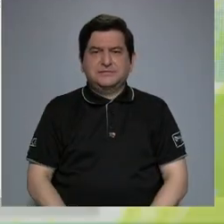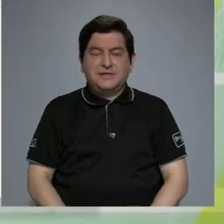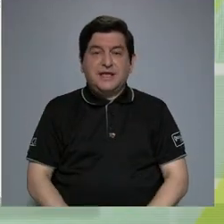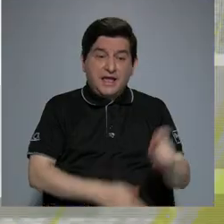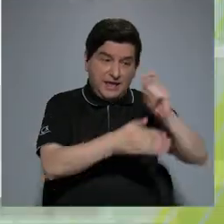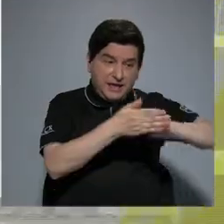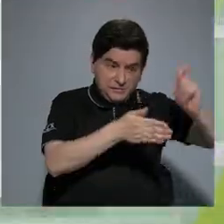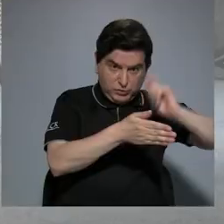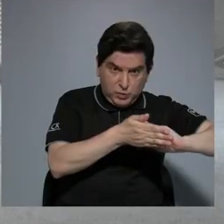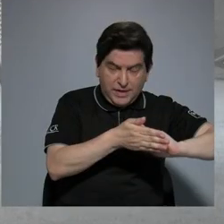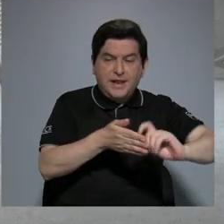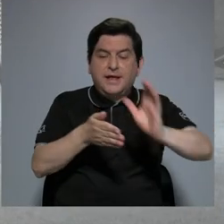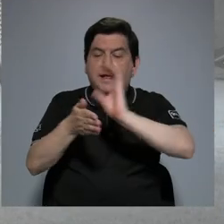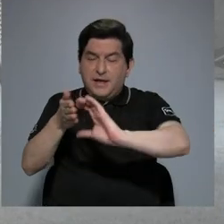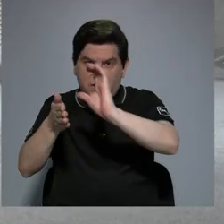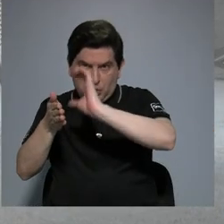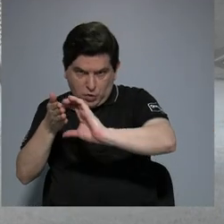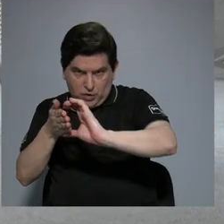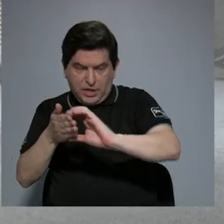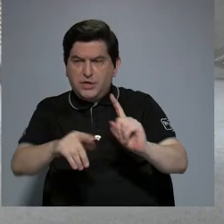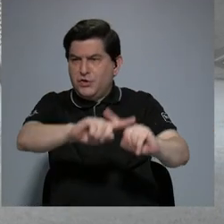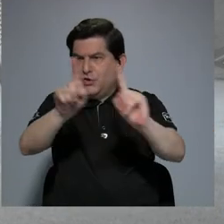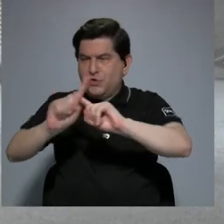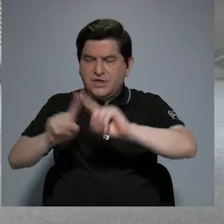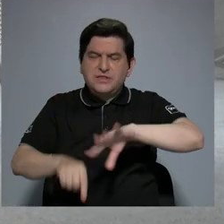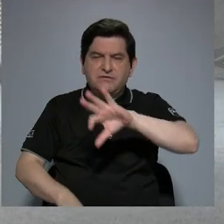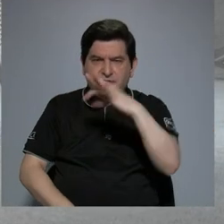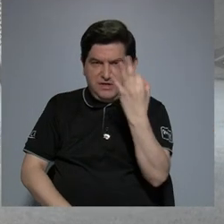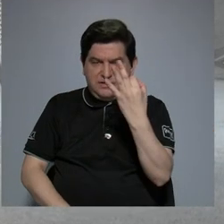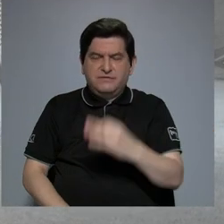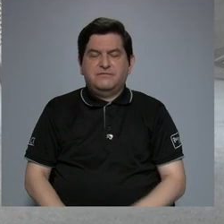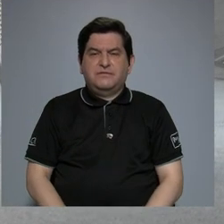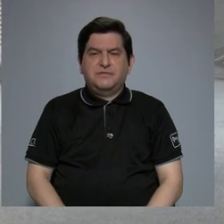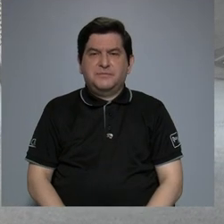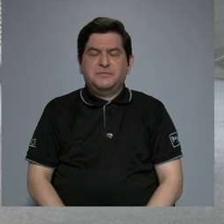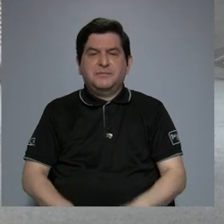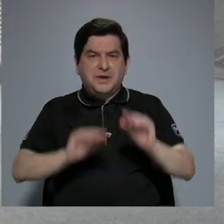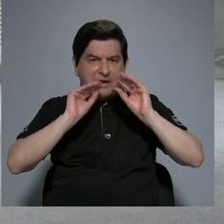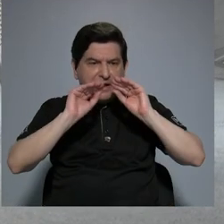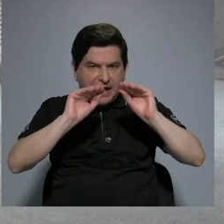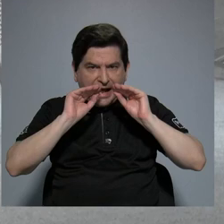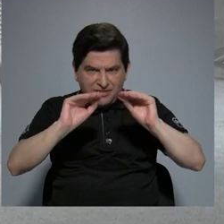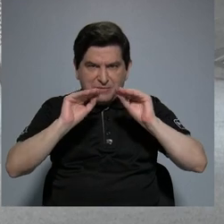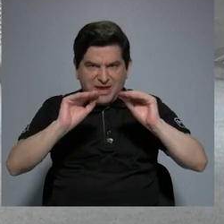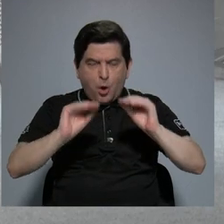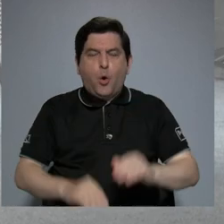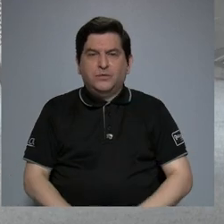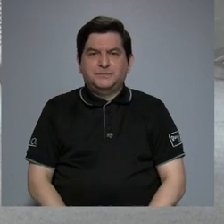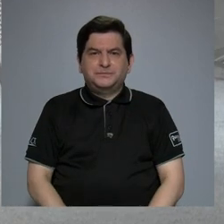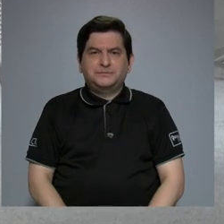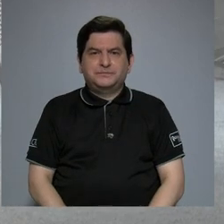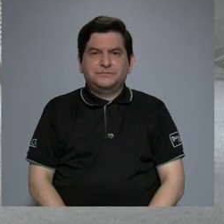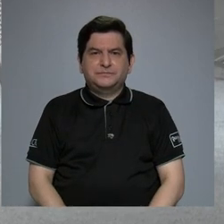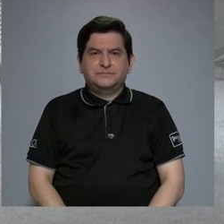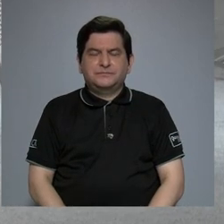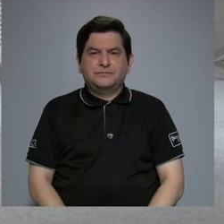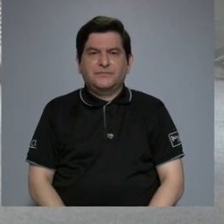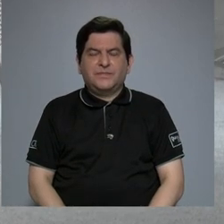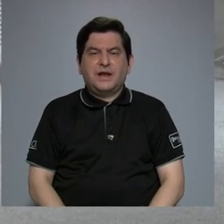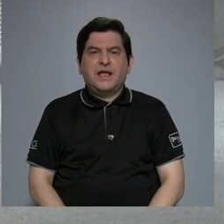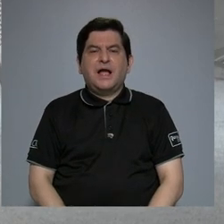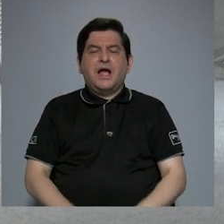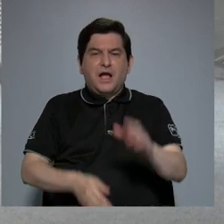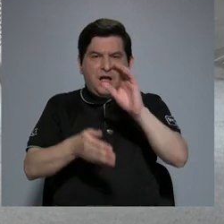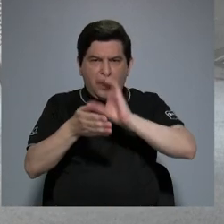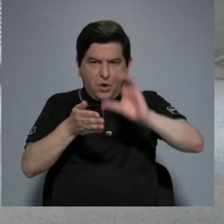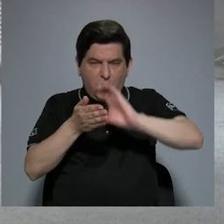primaria, secundaria, en diferentes modalidades académica, experimentales bilingües